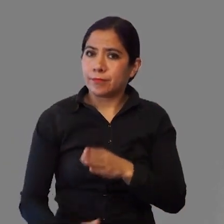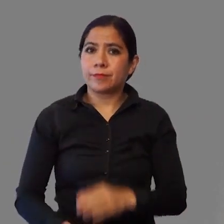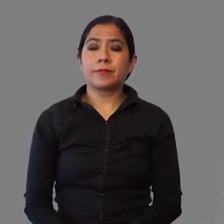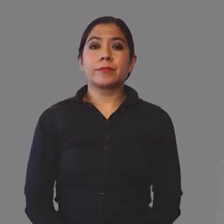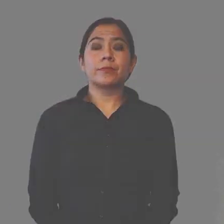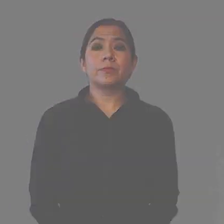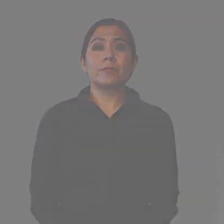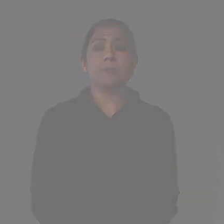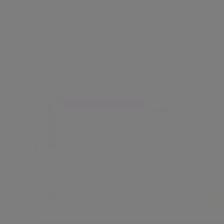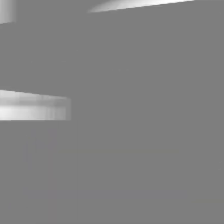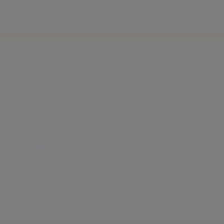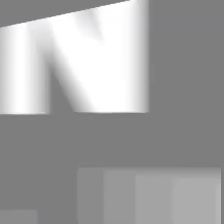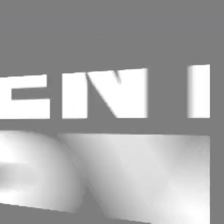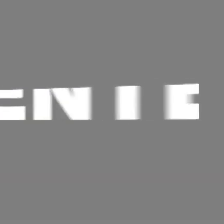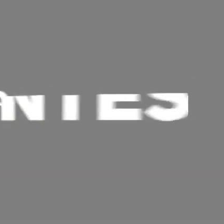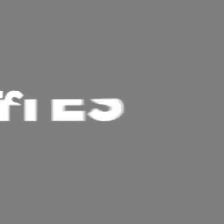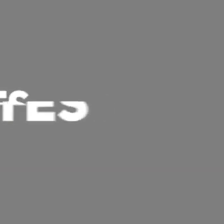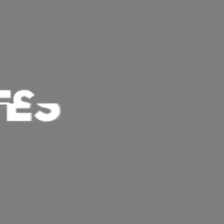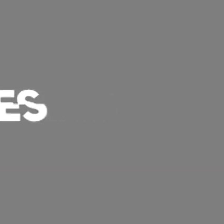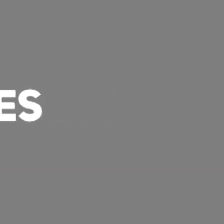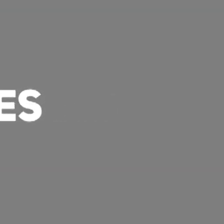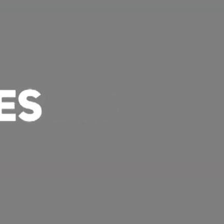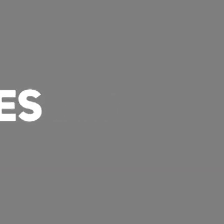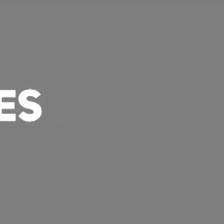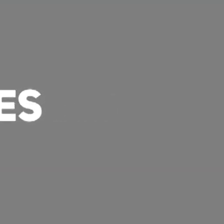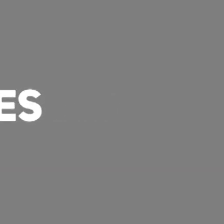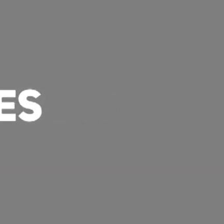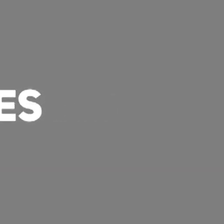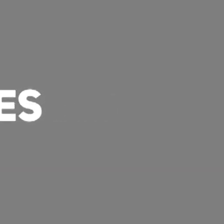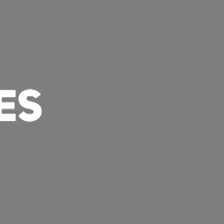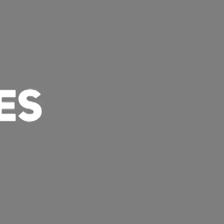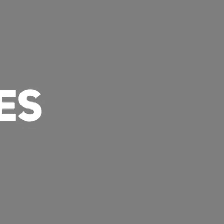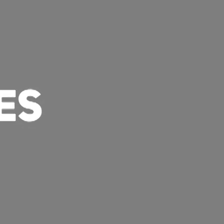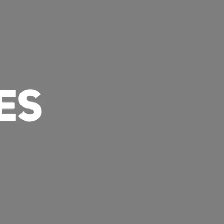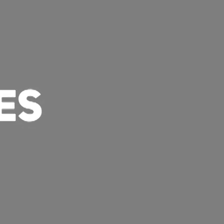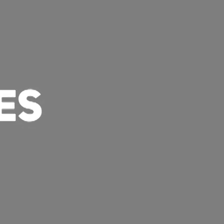Órgano electoral plurinacional. Elecciones transparentes y seguras.